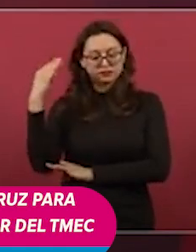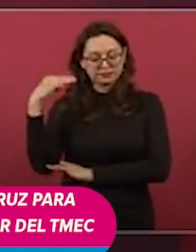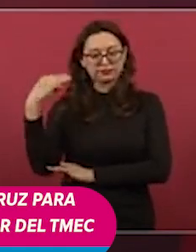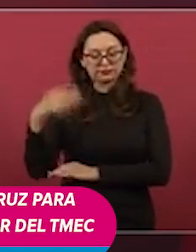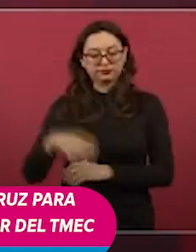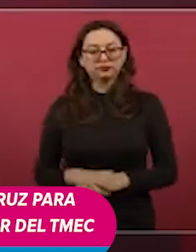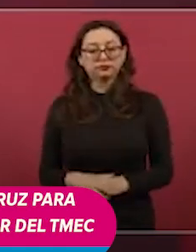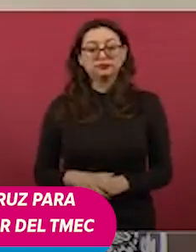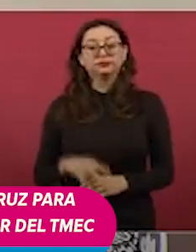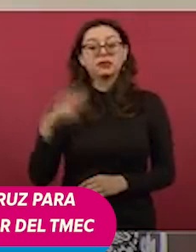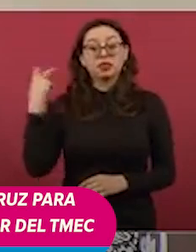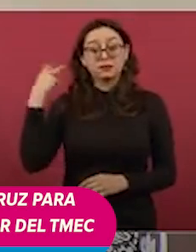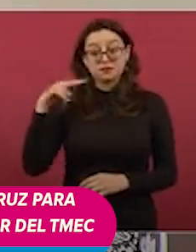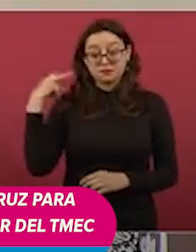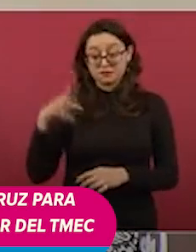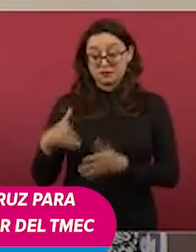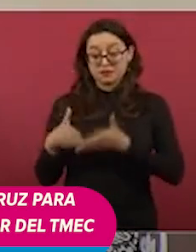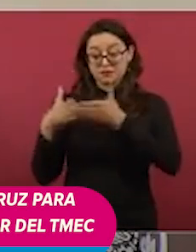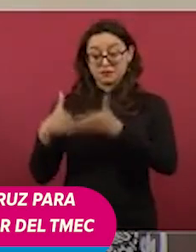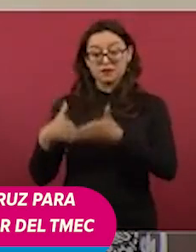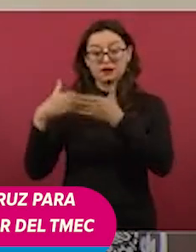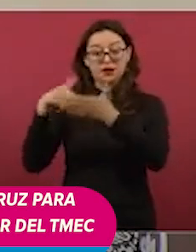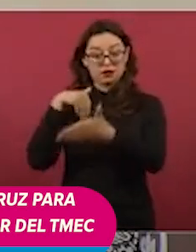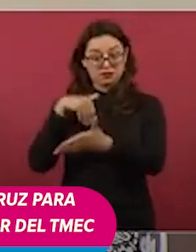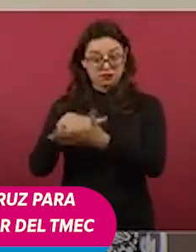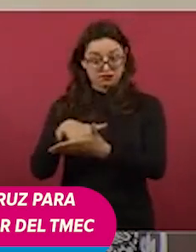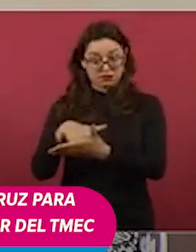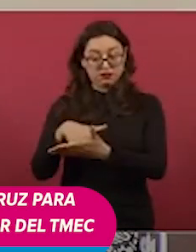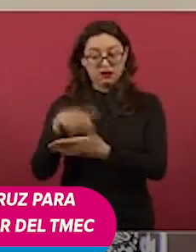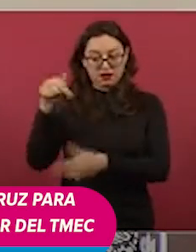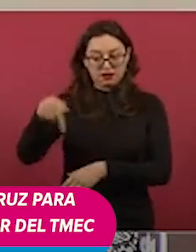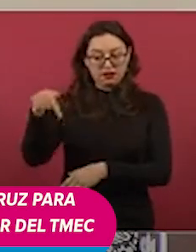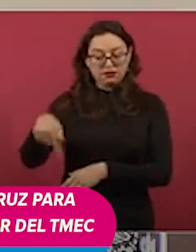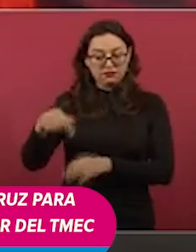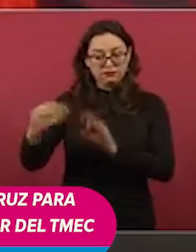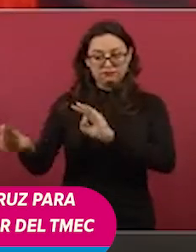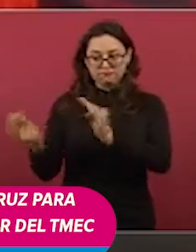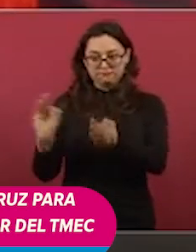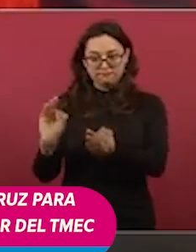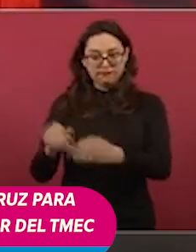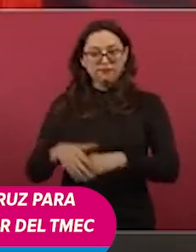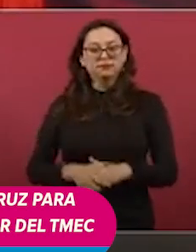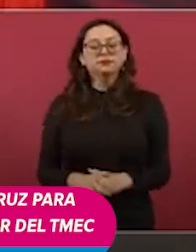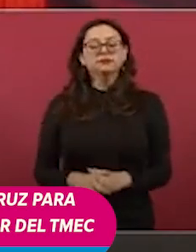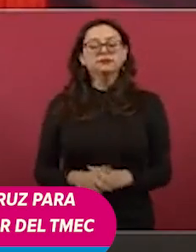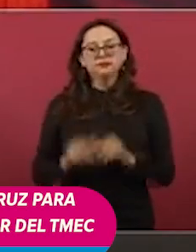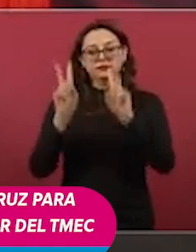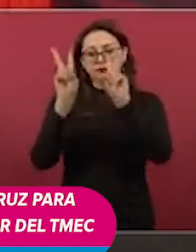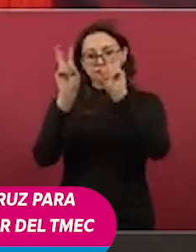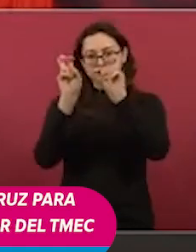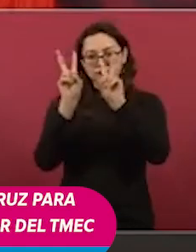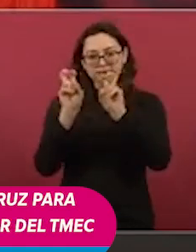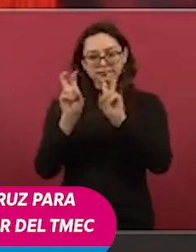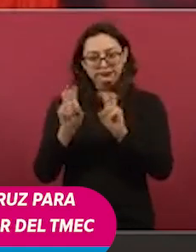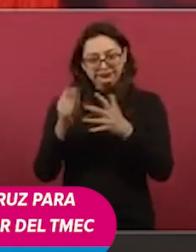en Veracruz, Puerto, se van a tratar varios temas,